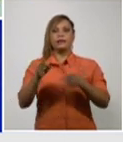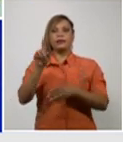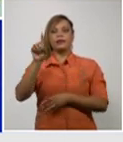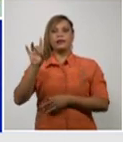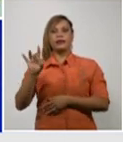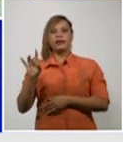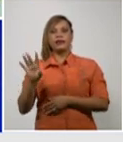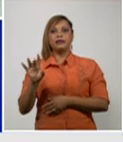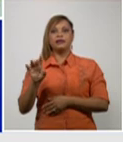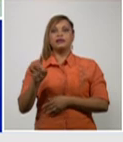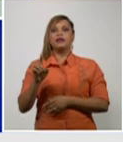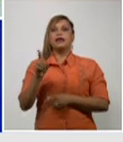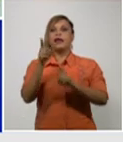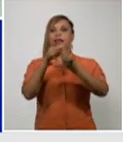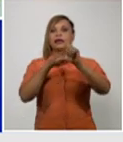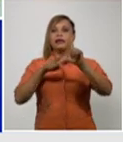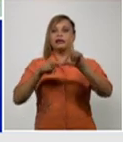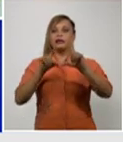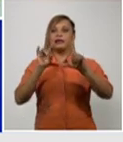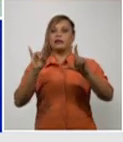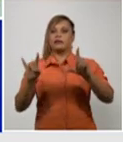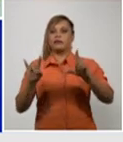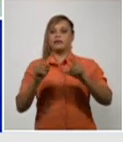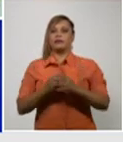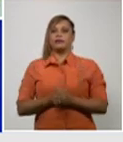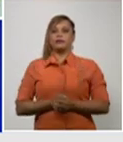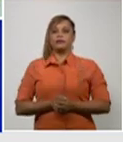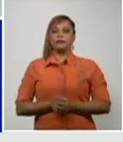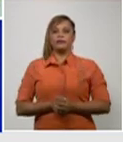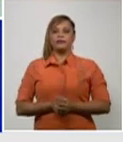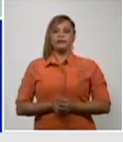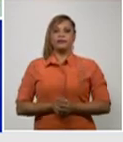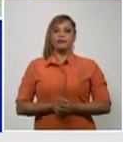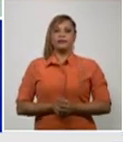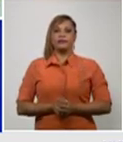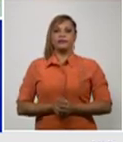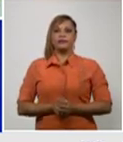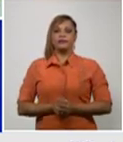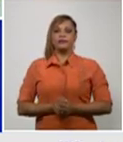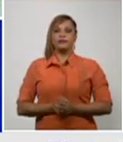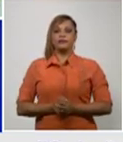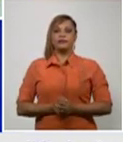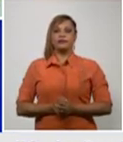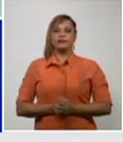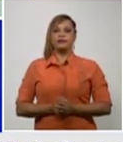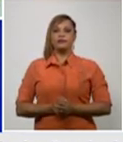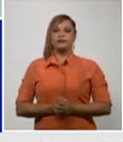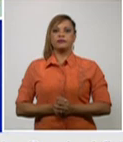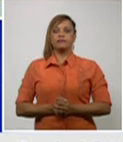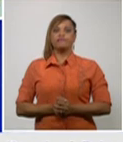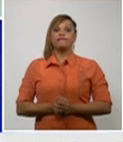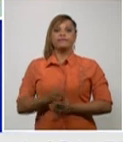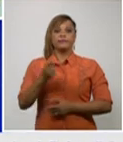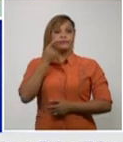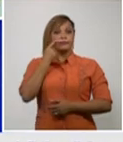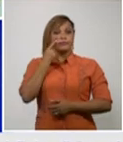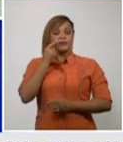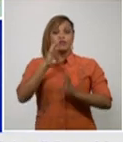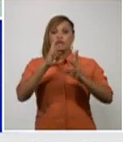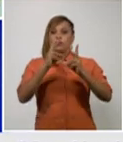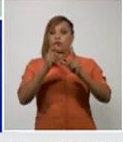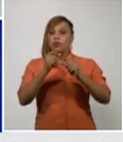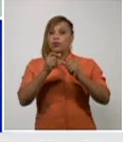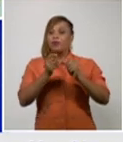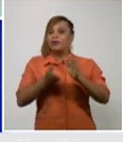Miguel del Padrón con 15 y el municipio de Regla con 9 se dan cuenta del número elevado